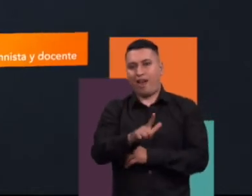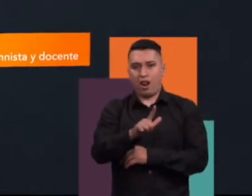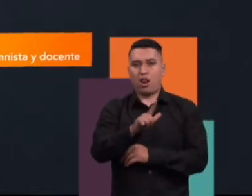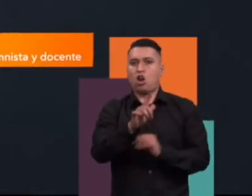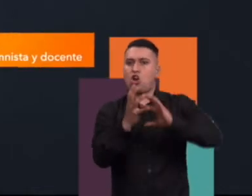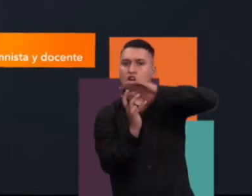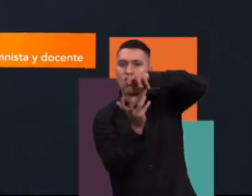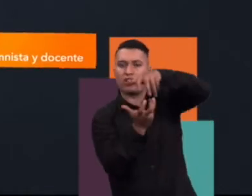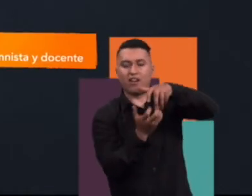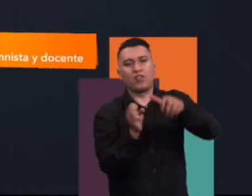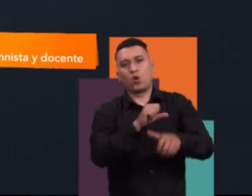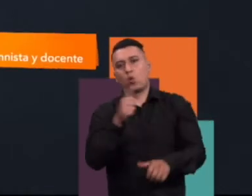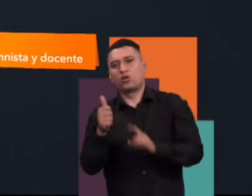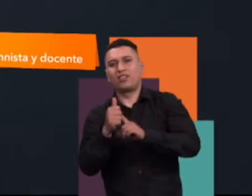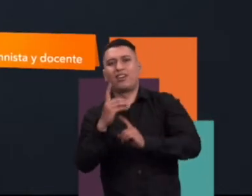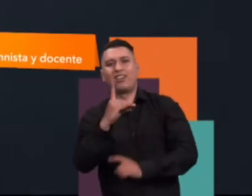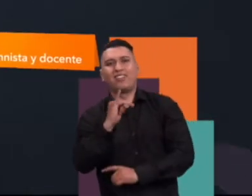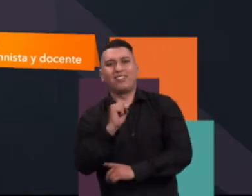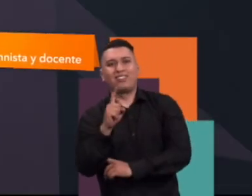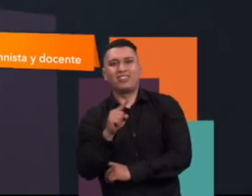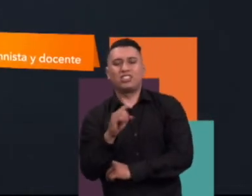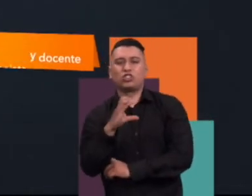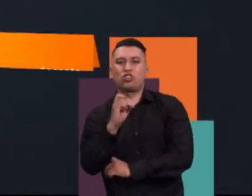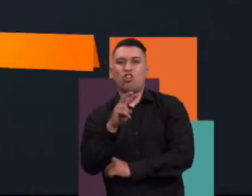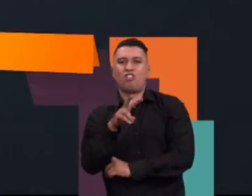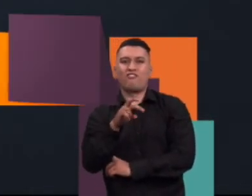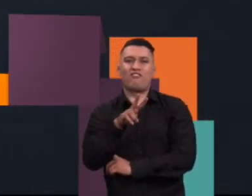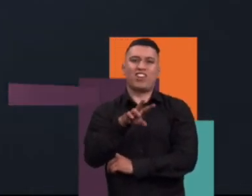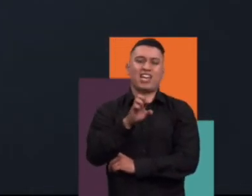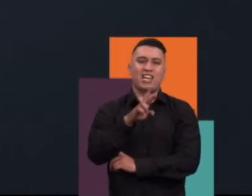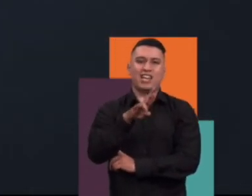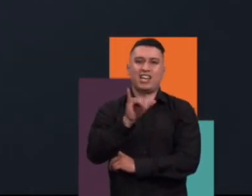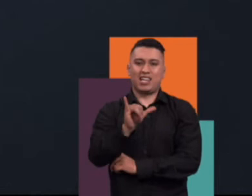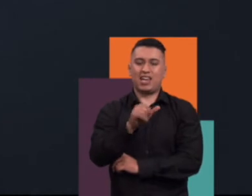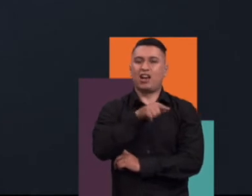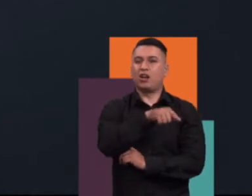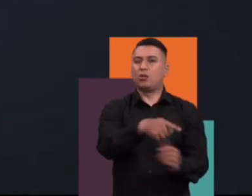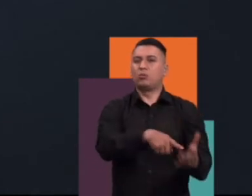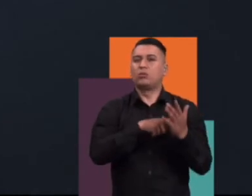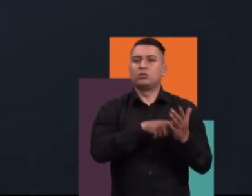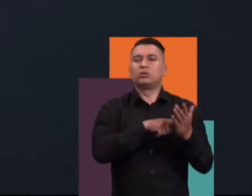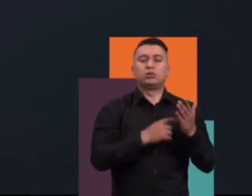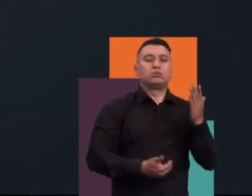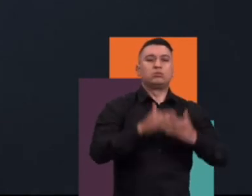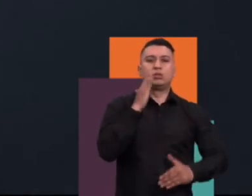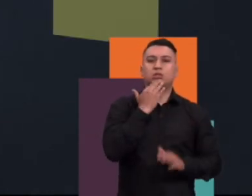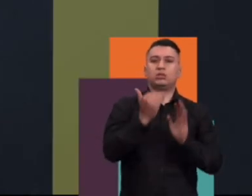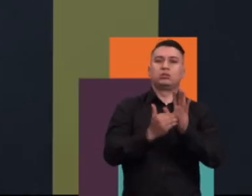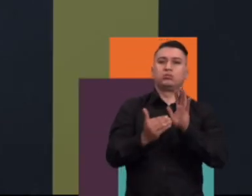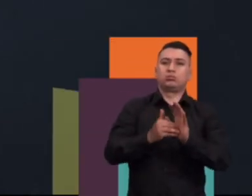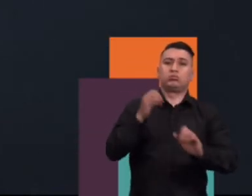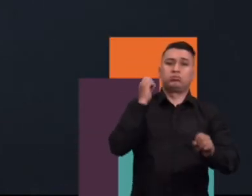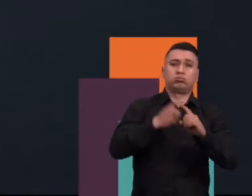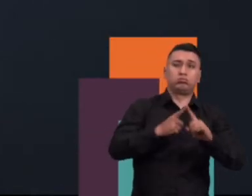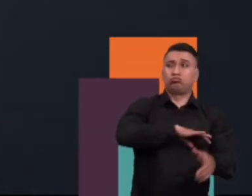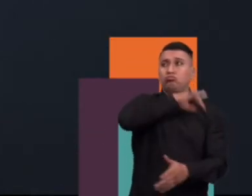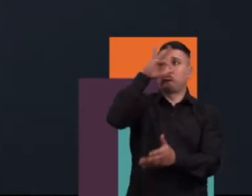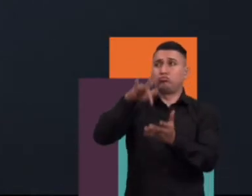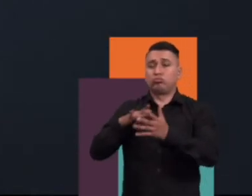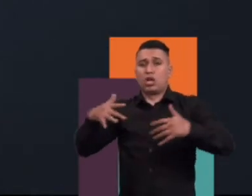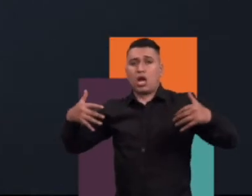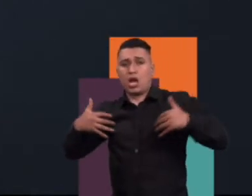y Nature y otros canales como están las aventuras relacionadas con los medios naturales, con las grandes expediciones,